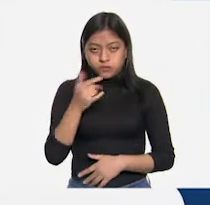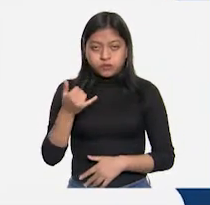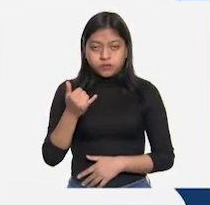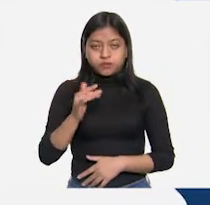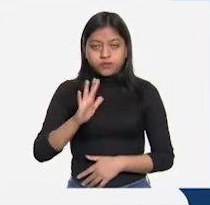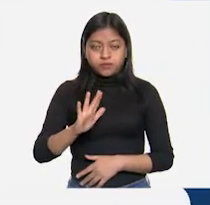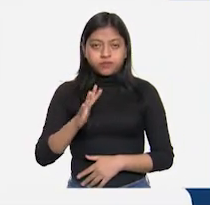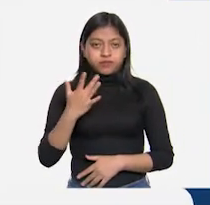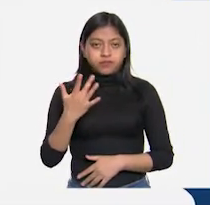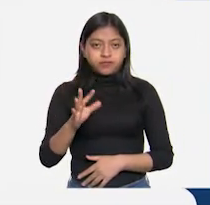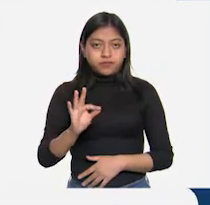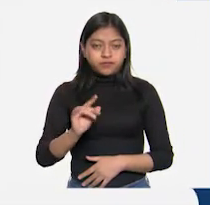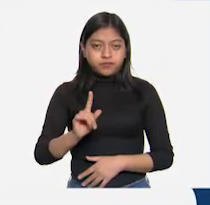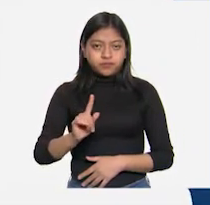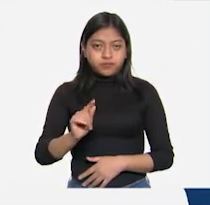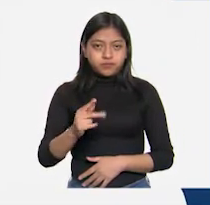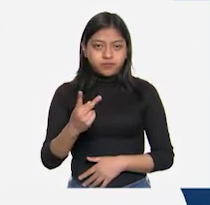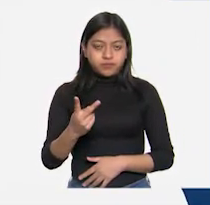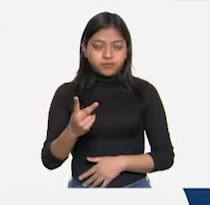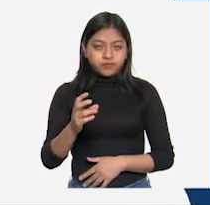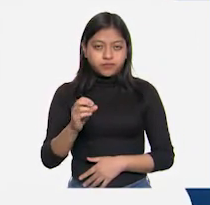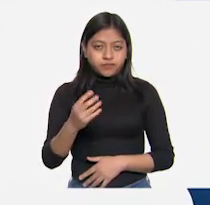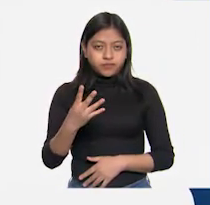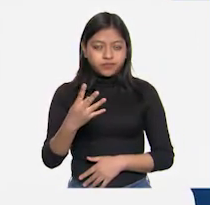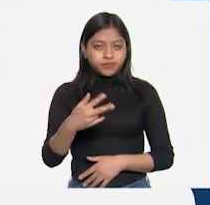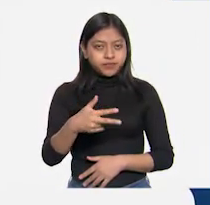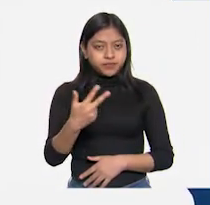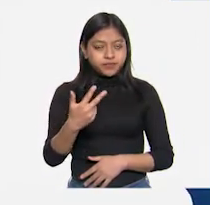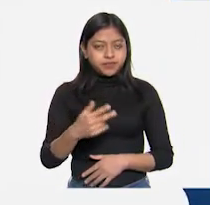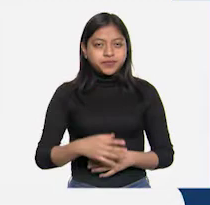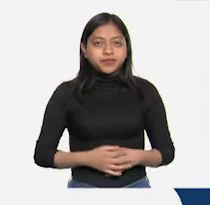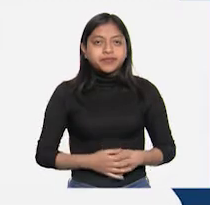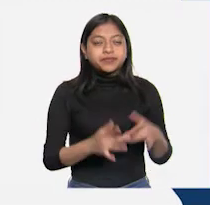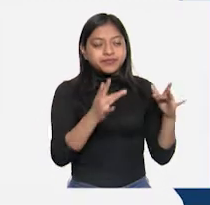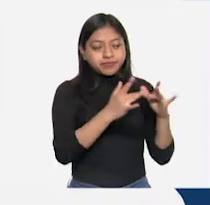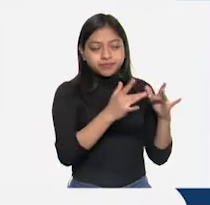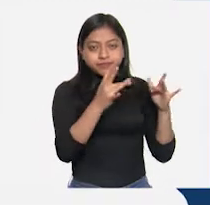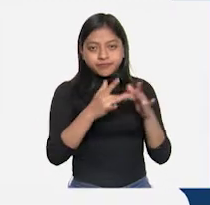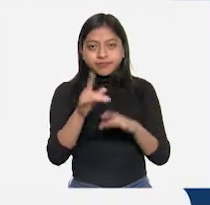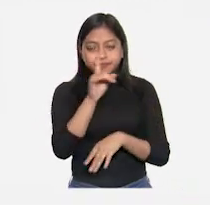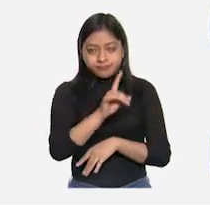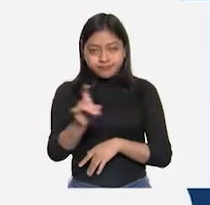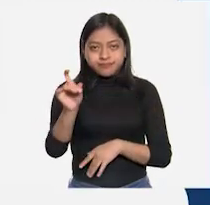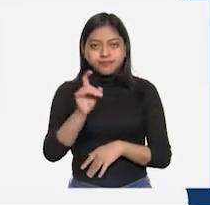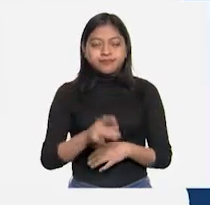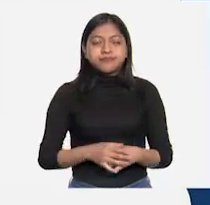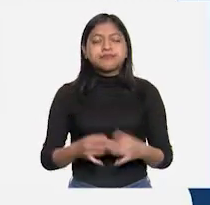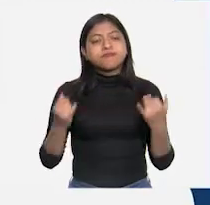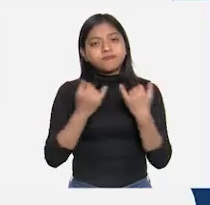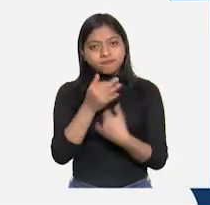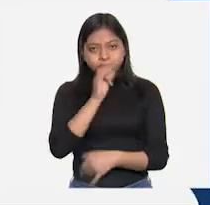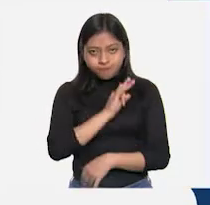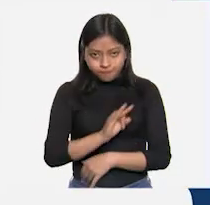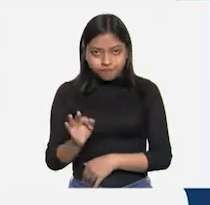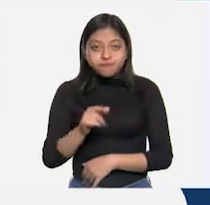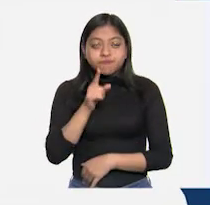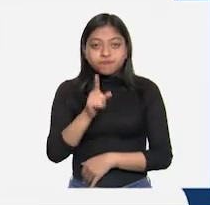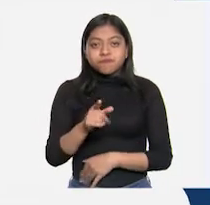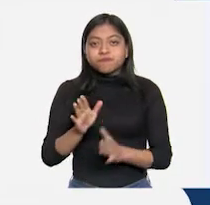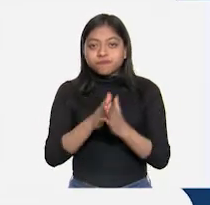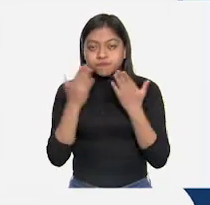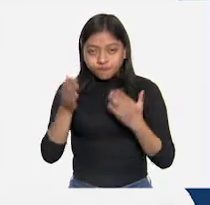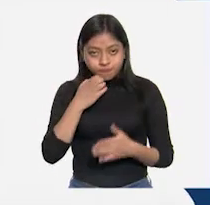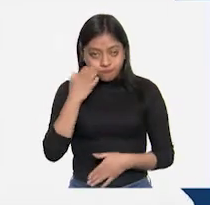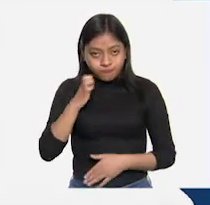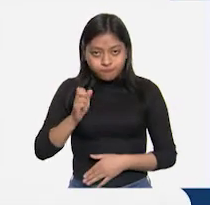5541-720413 con 100 líneas. También puedes encontrar los